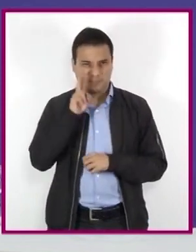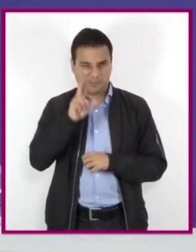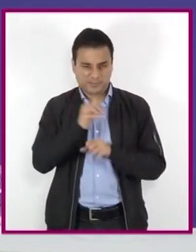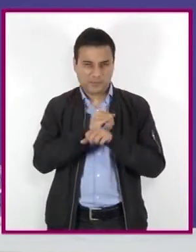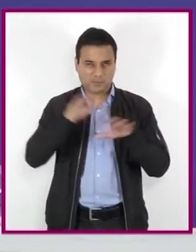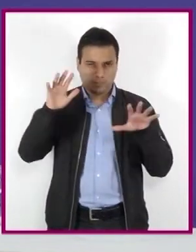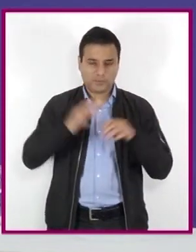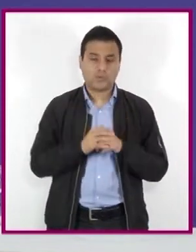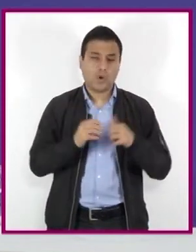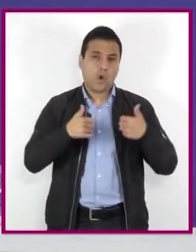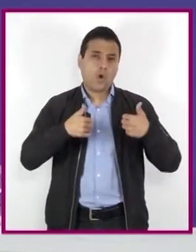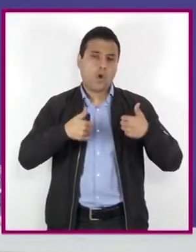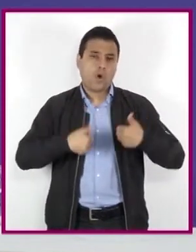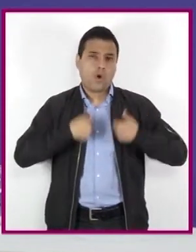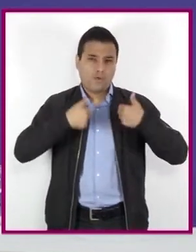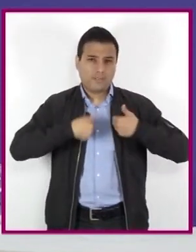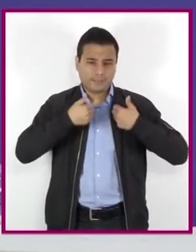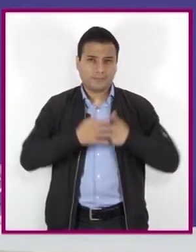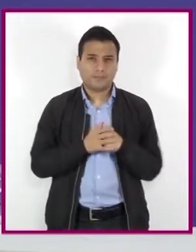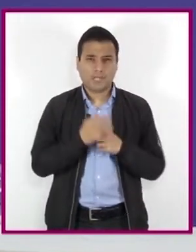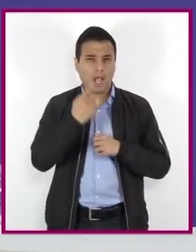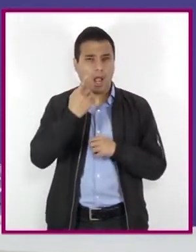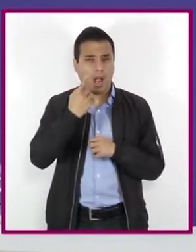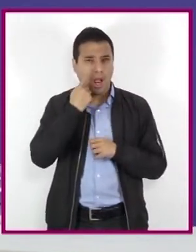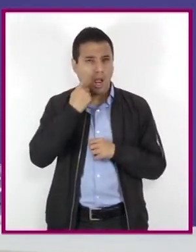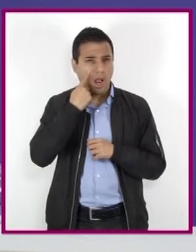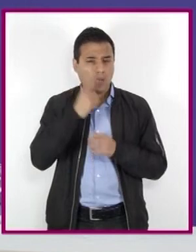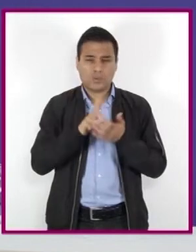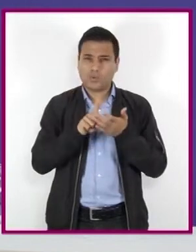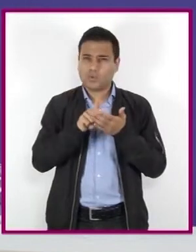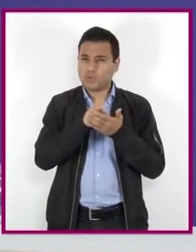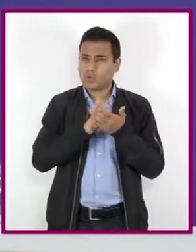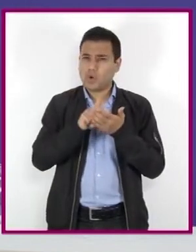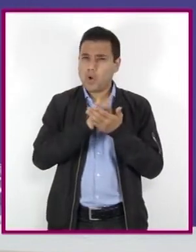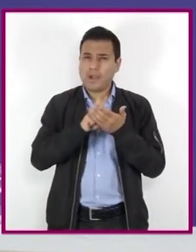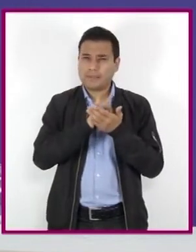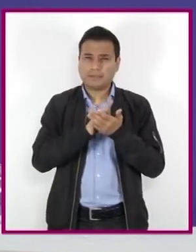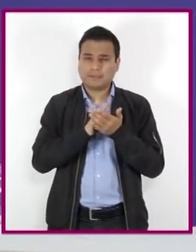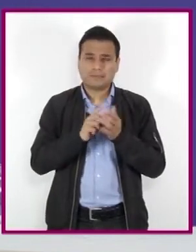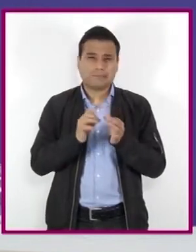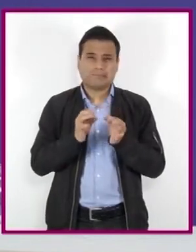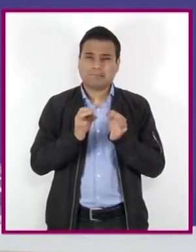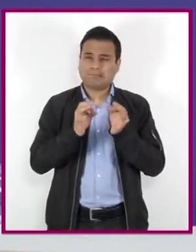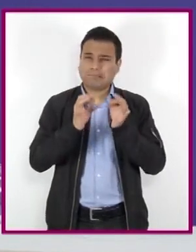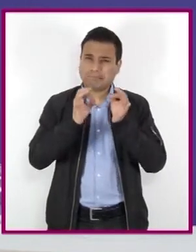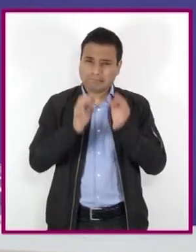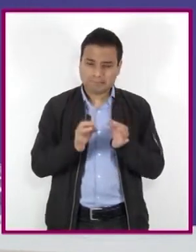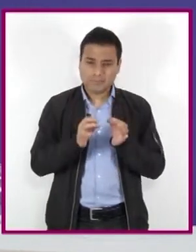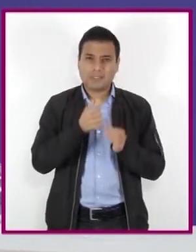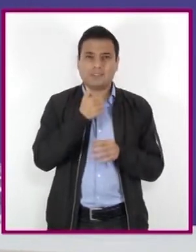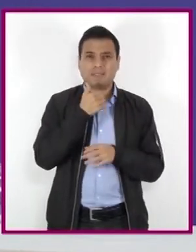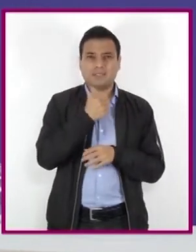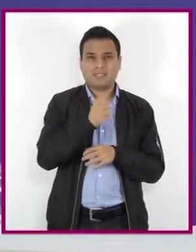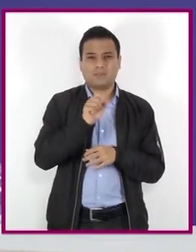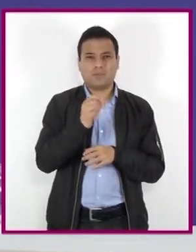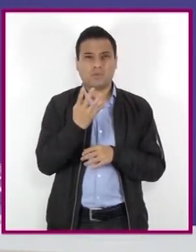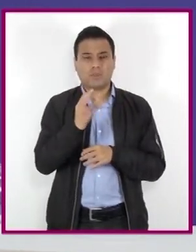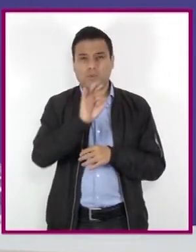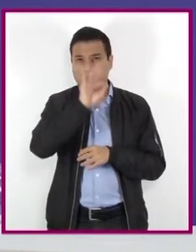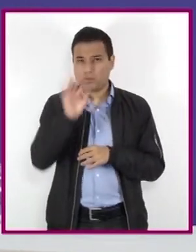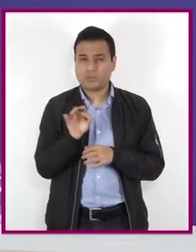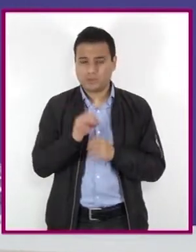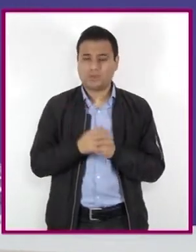En adolescentes, las prevalencias de consumo de drogas por lo menos alguna vez es de 6.4%,